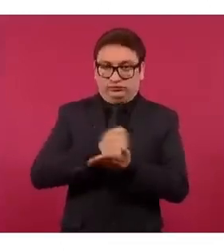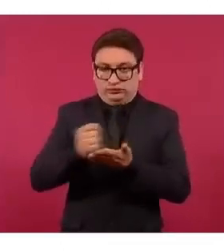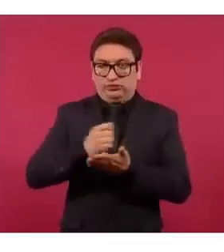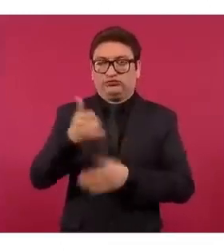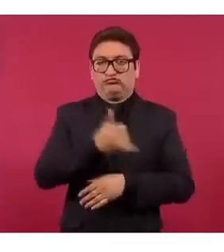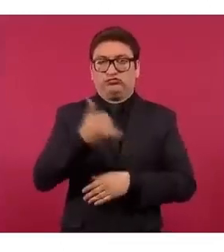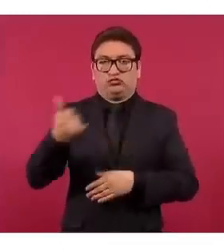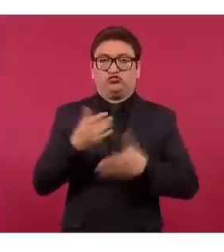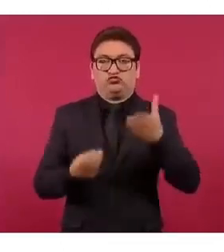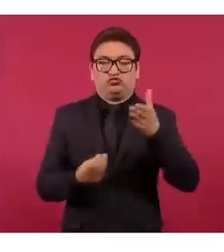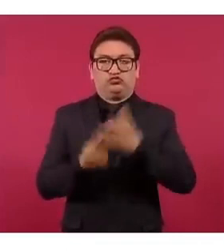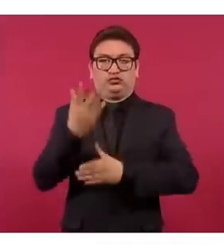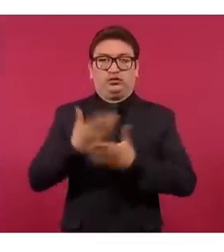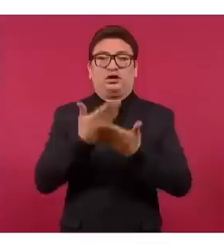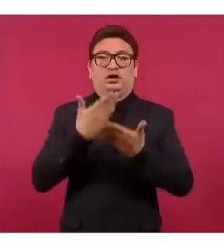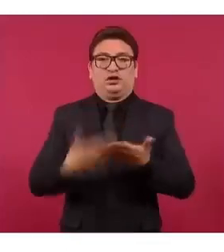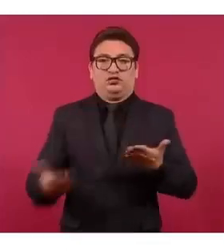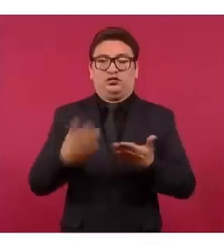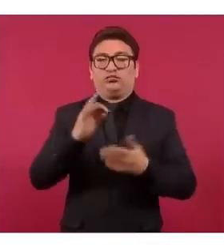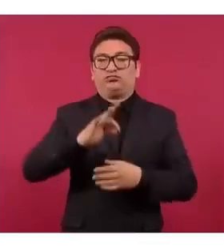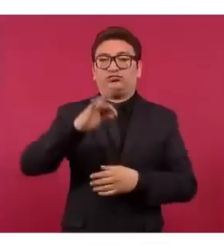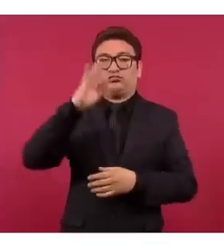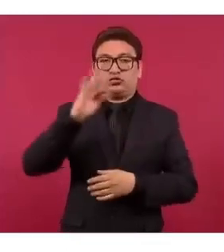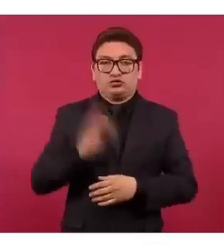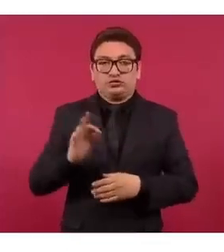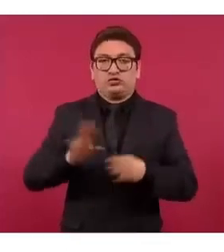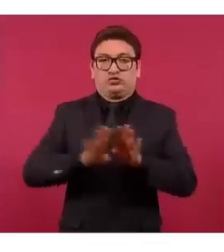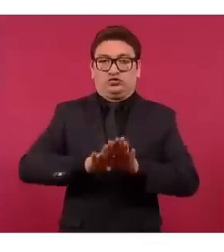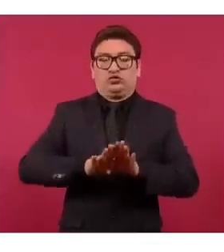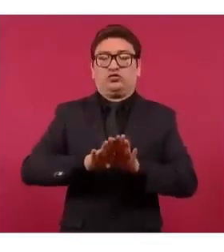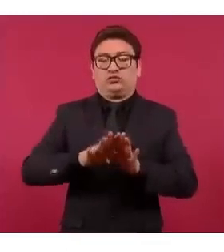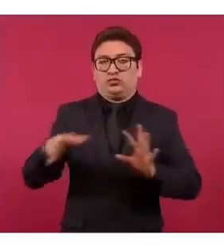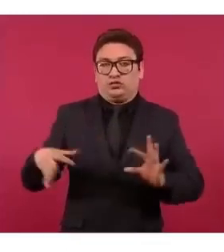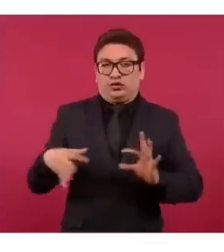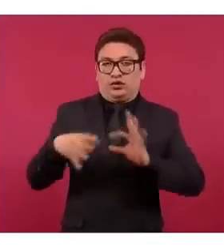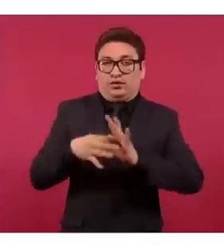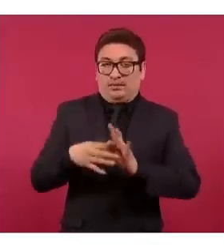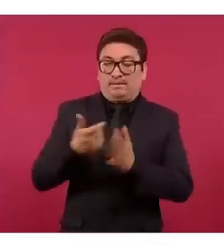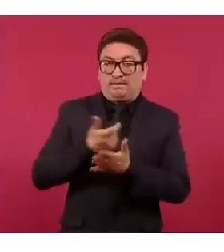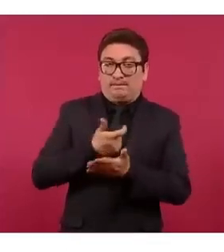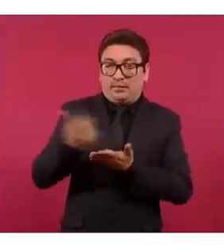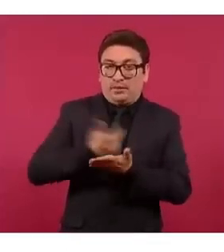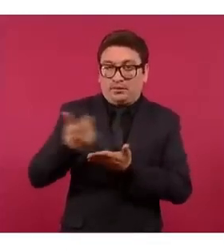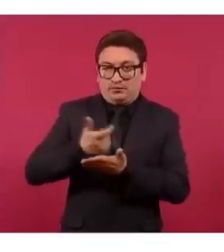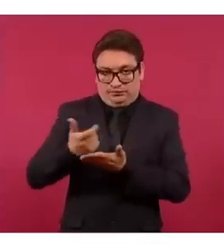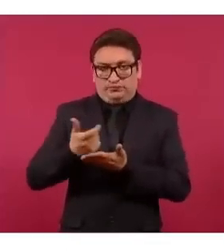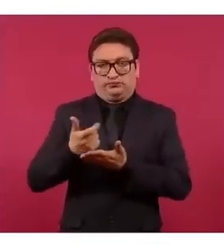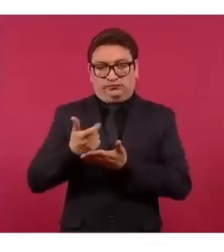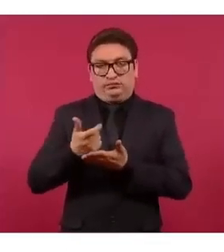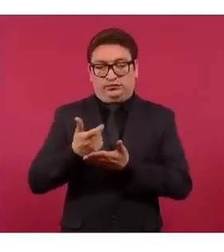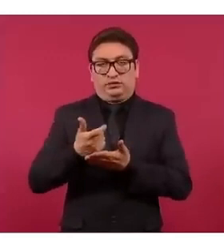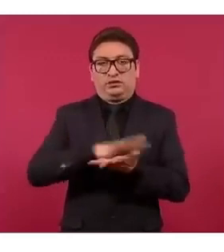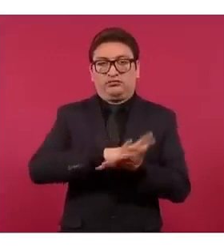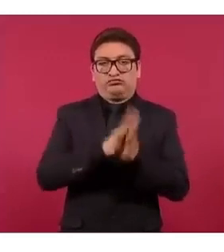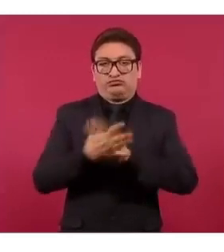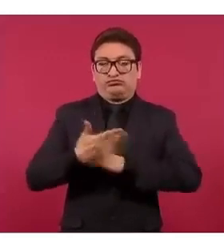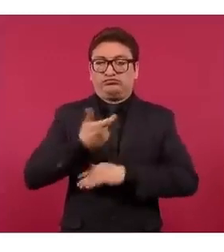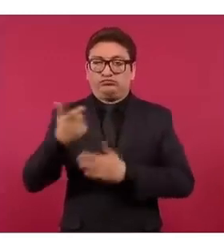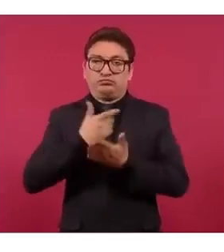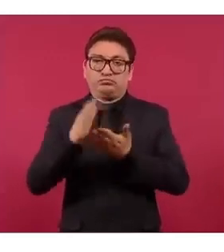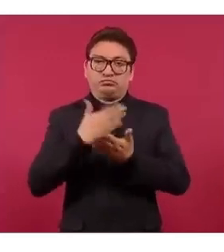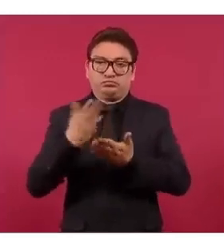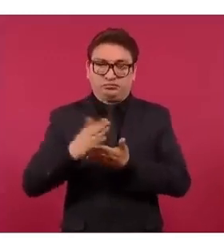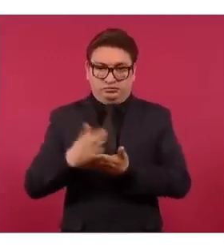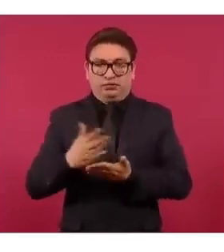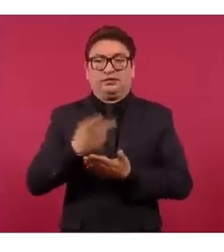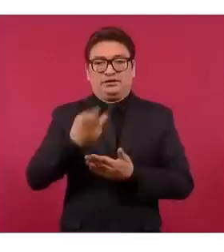Infonavit, que ahora es con tasas de interés de acuerdo al salario y pagos congelados, se están convirtiendo los créditos en salario mínimo y hoy el